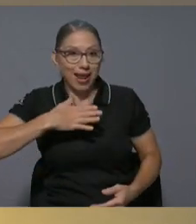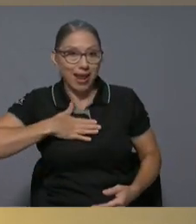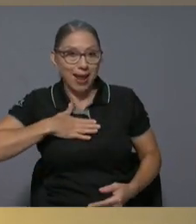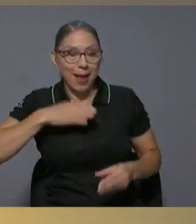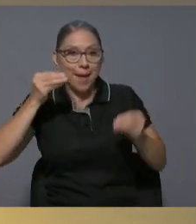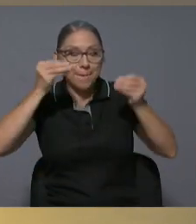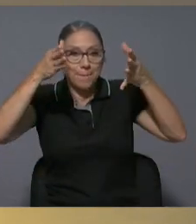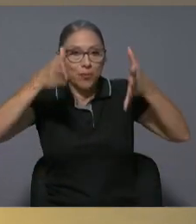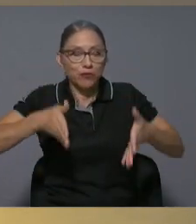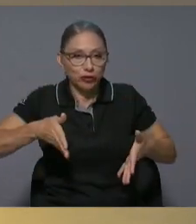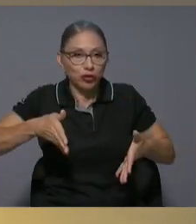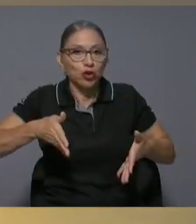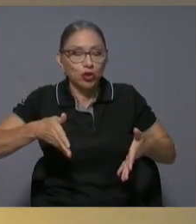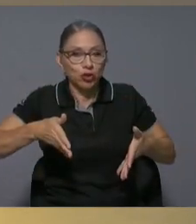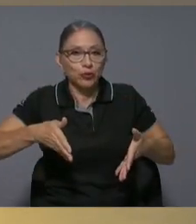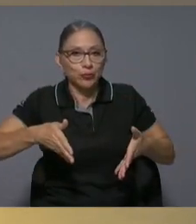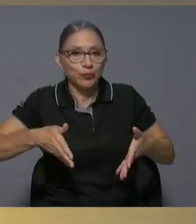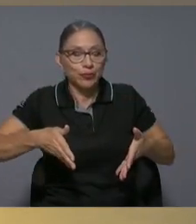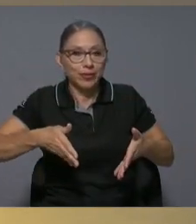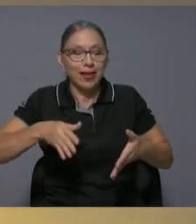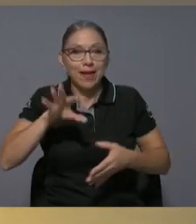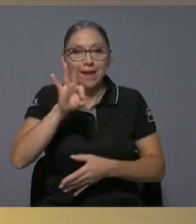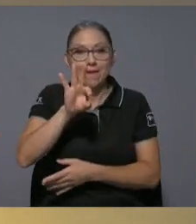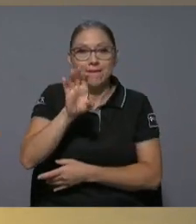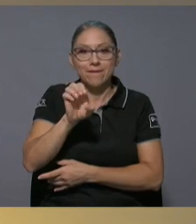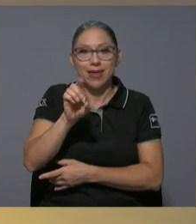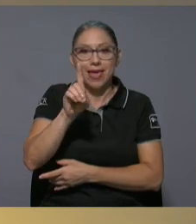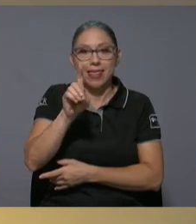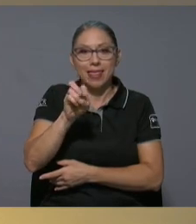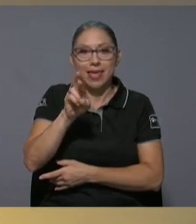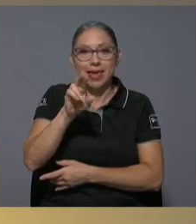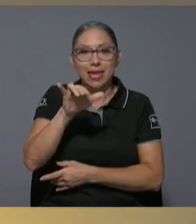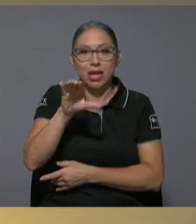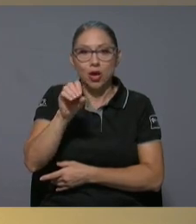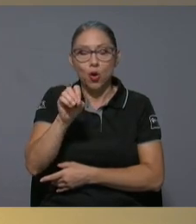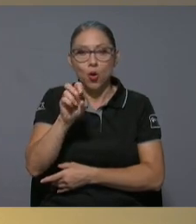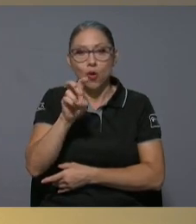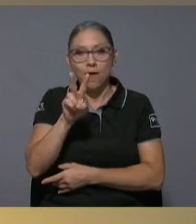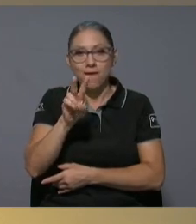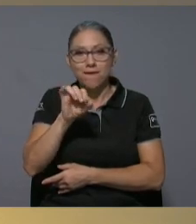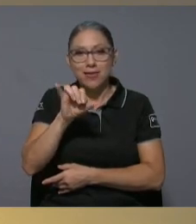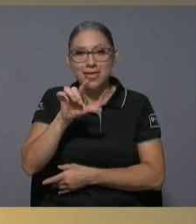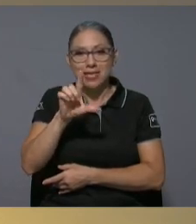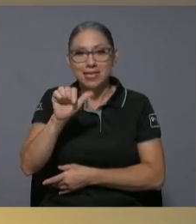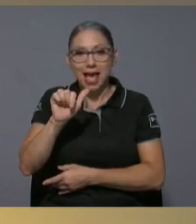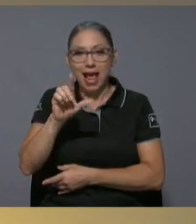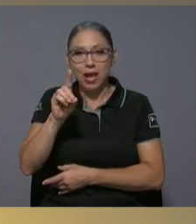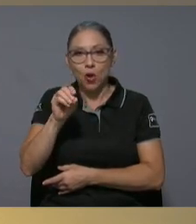profesor Federico Villalobos que también